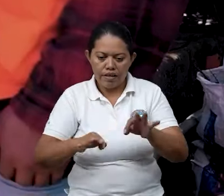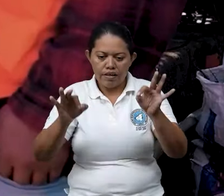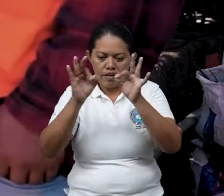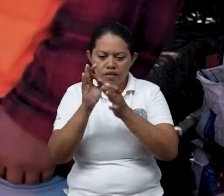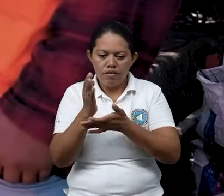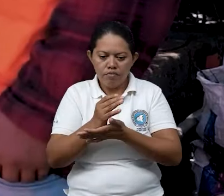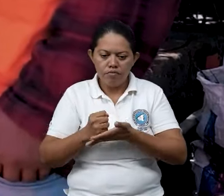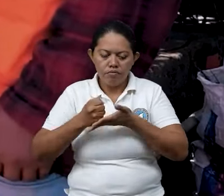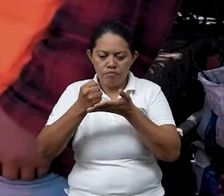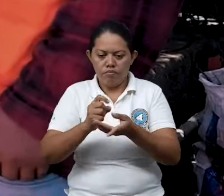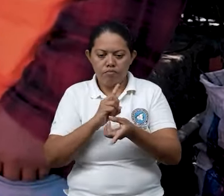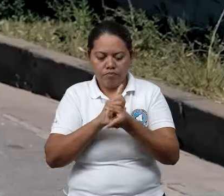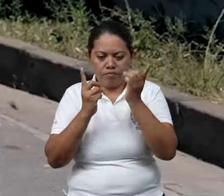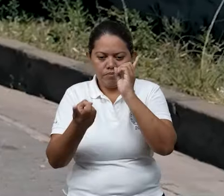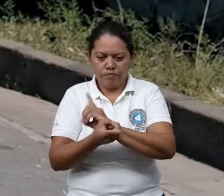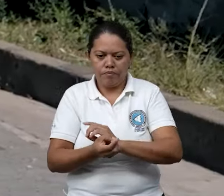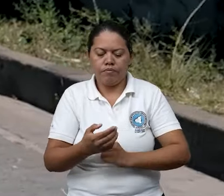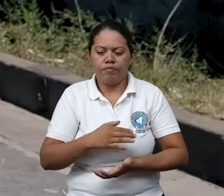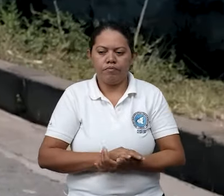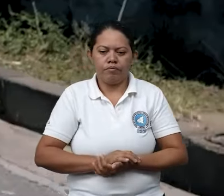pueden hacer el cambio?